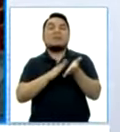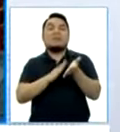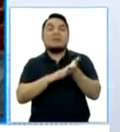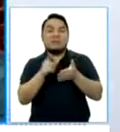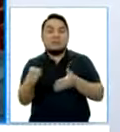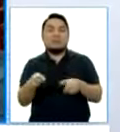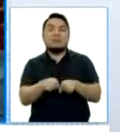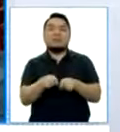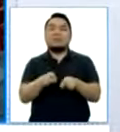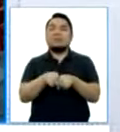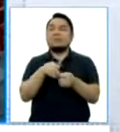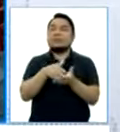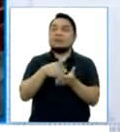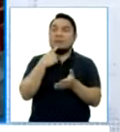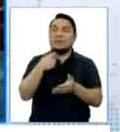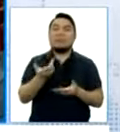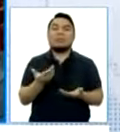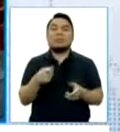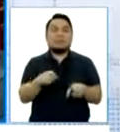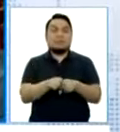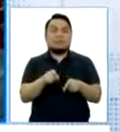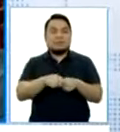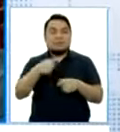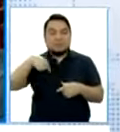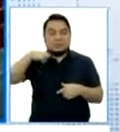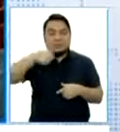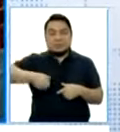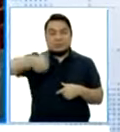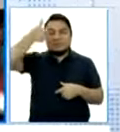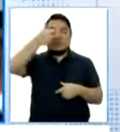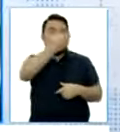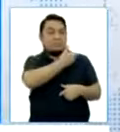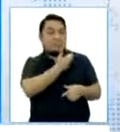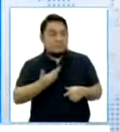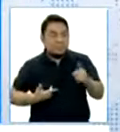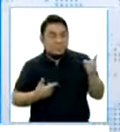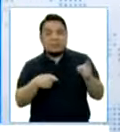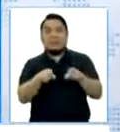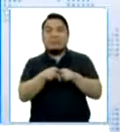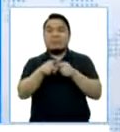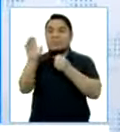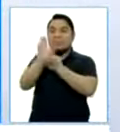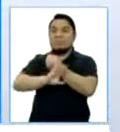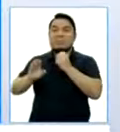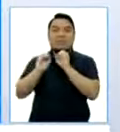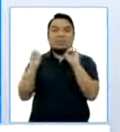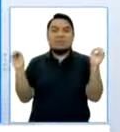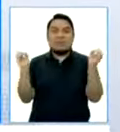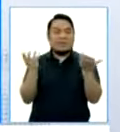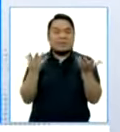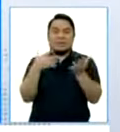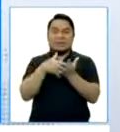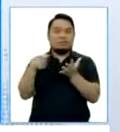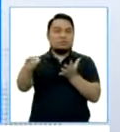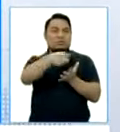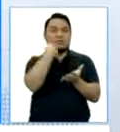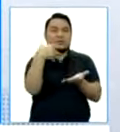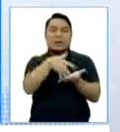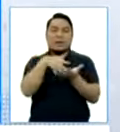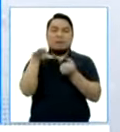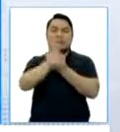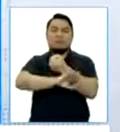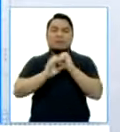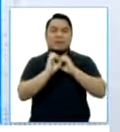Pueblo, sale debilitado el Tribunal Constitucional y la figura de la Presidencia de la República. y no hay que olvidar que la